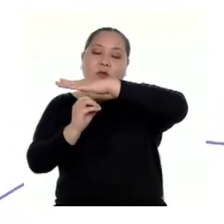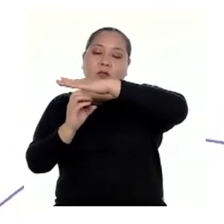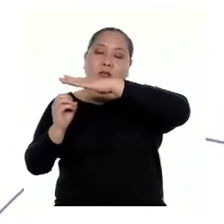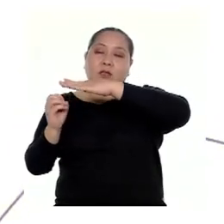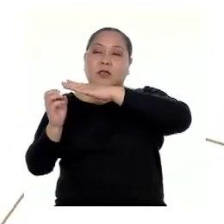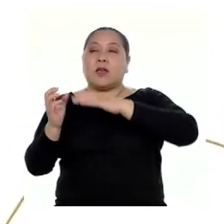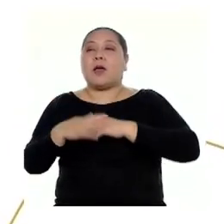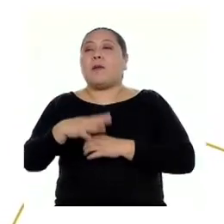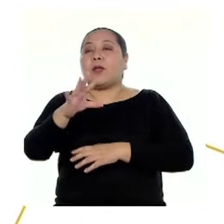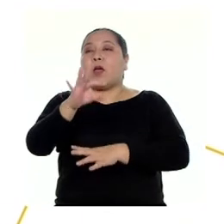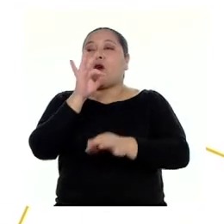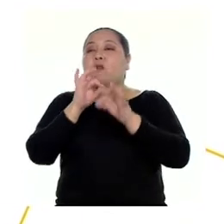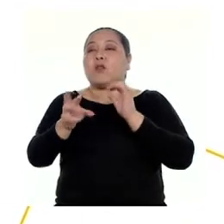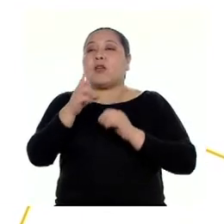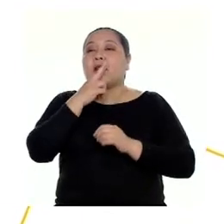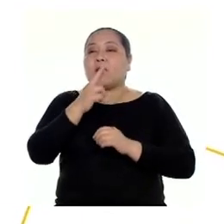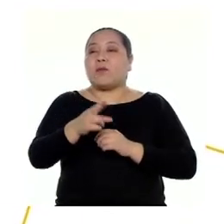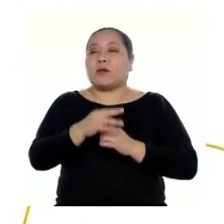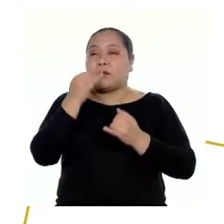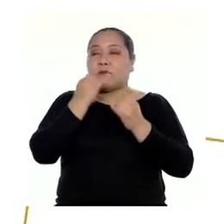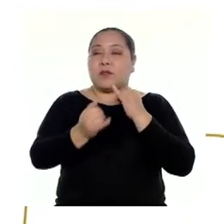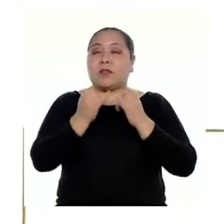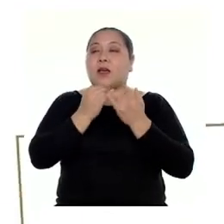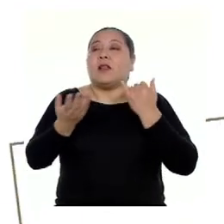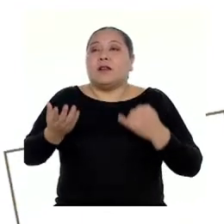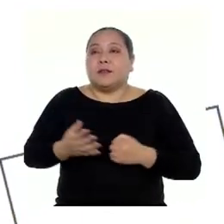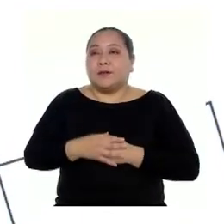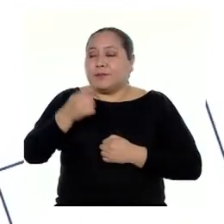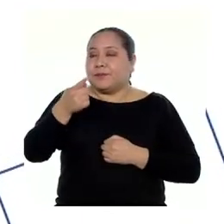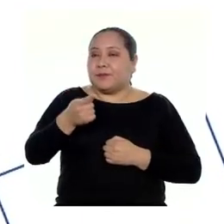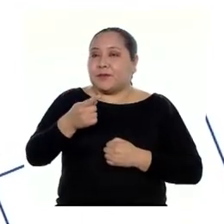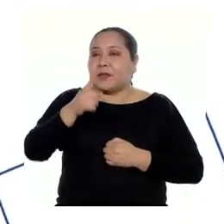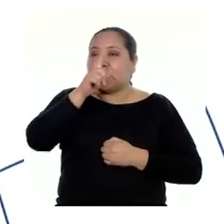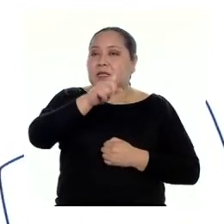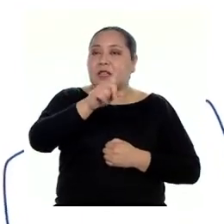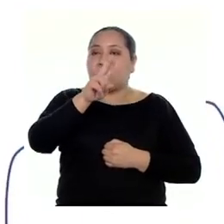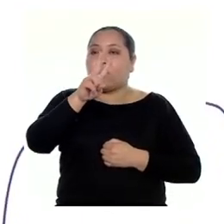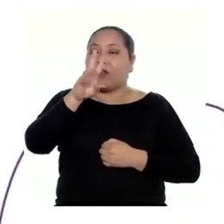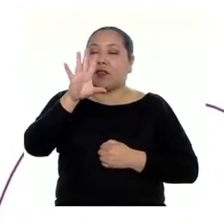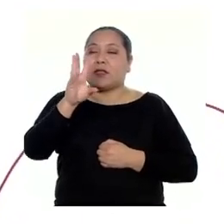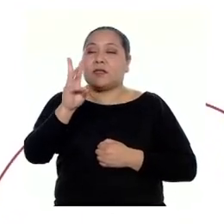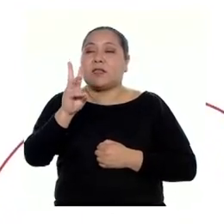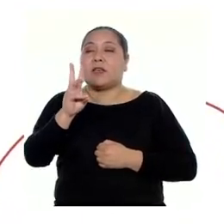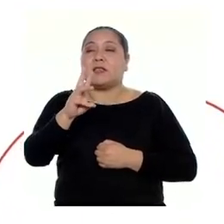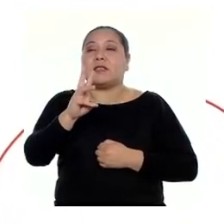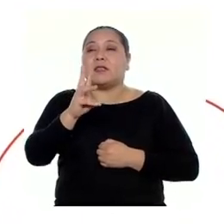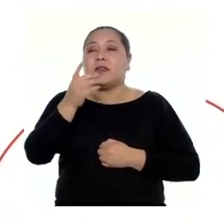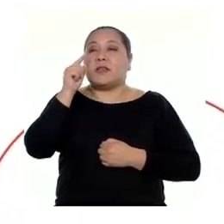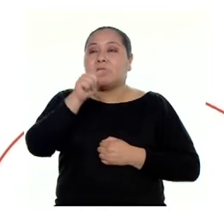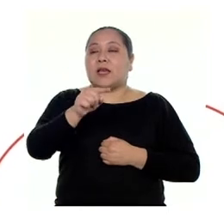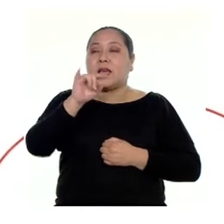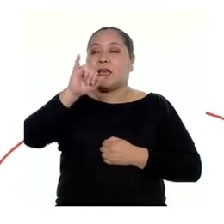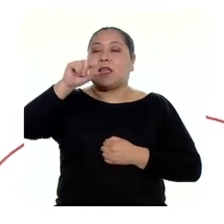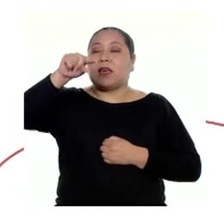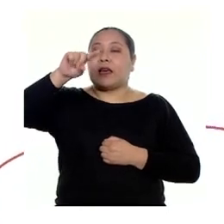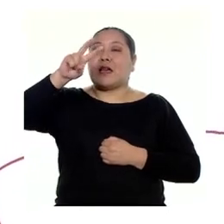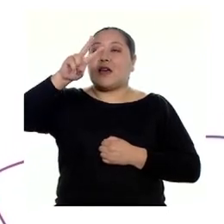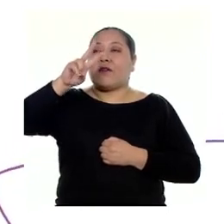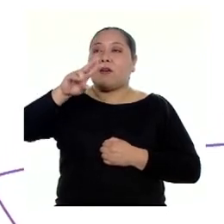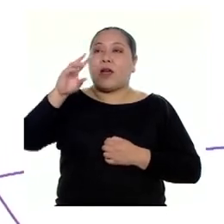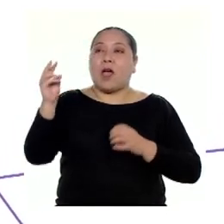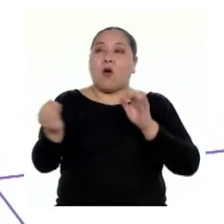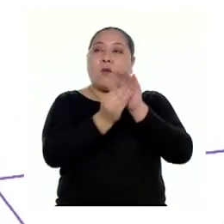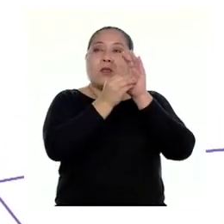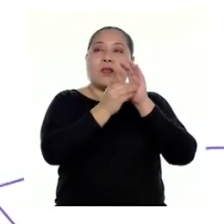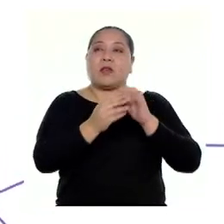para obtener nuestro resultado final, que sería 126 soles de IGB a sumar.